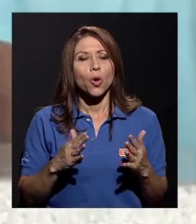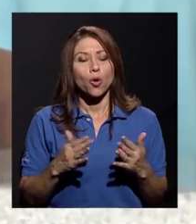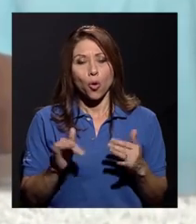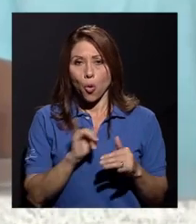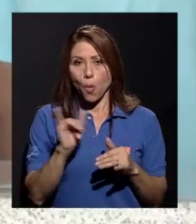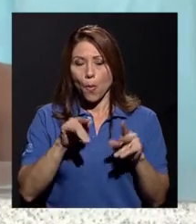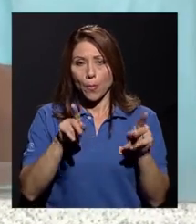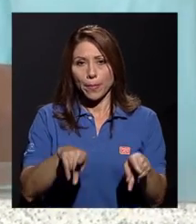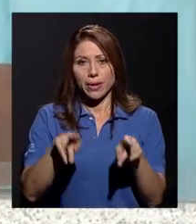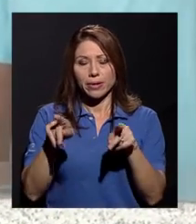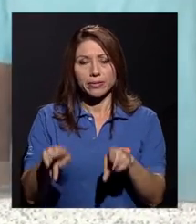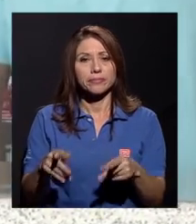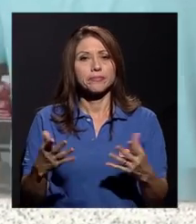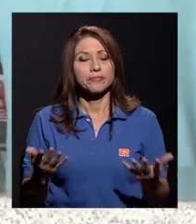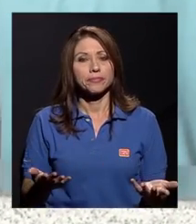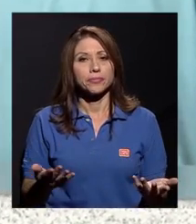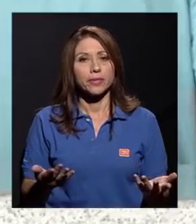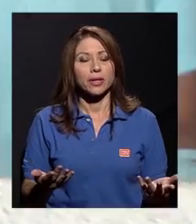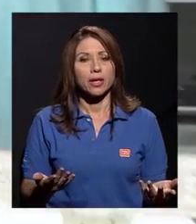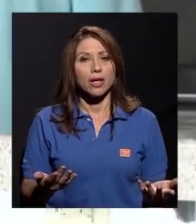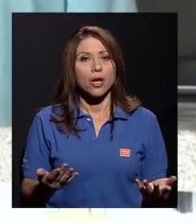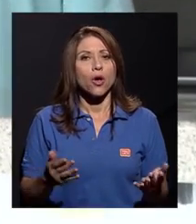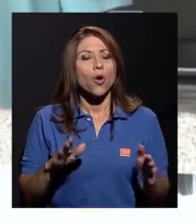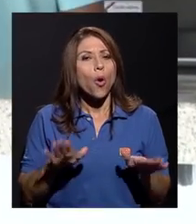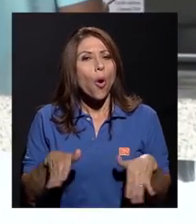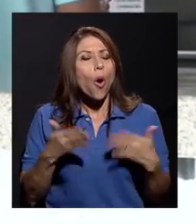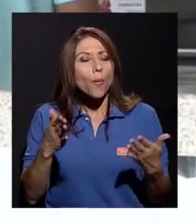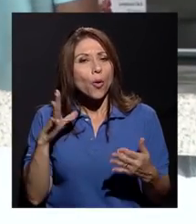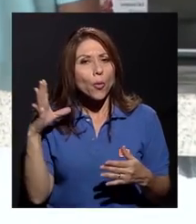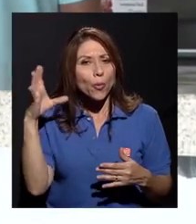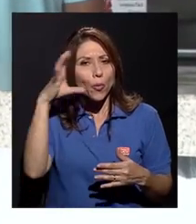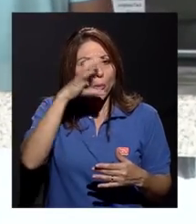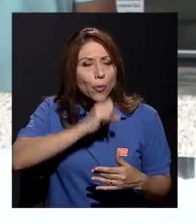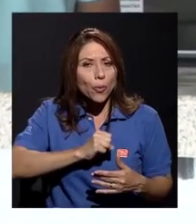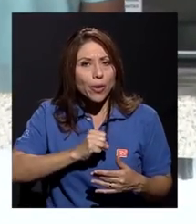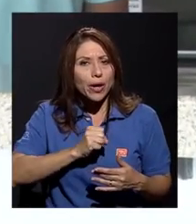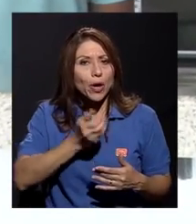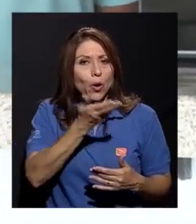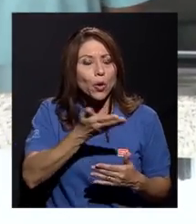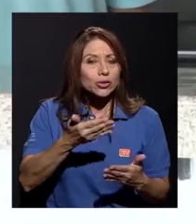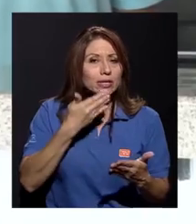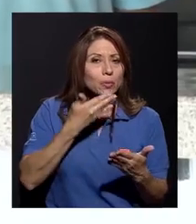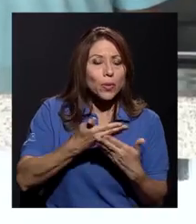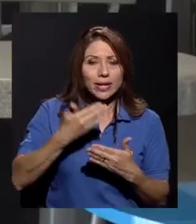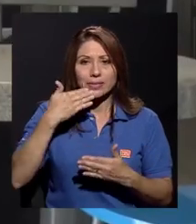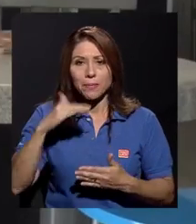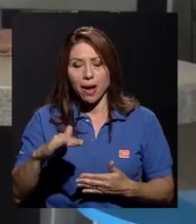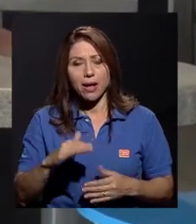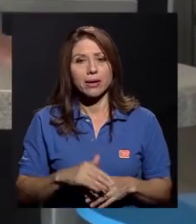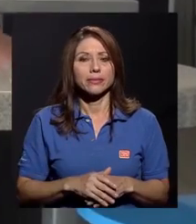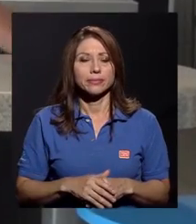como persona, cómo discernir entre las cosas buenas y malas,